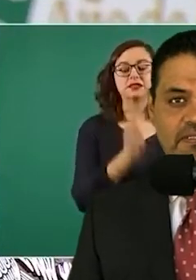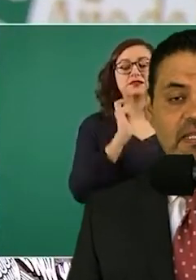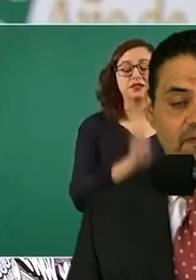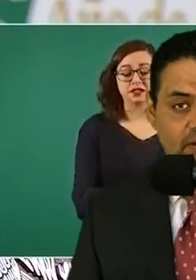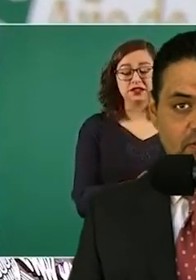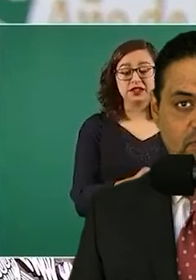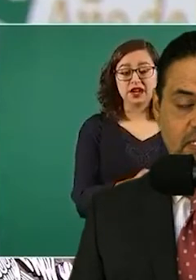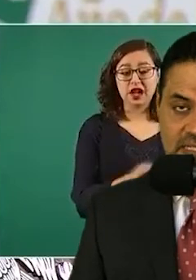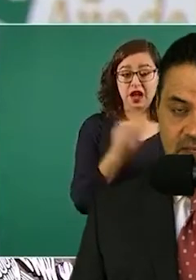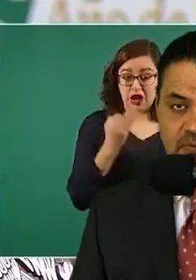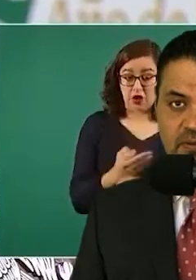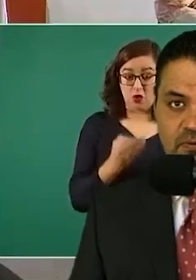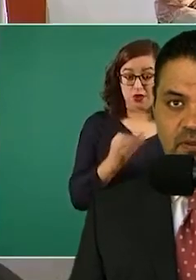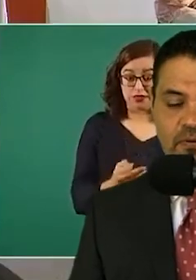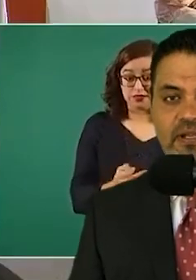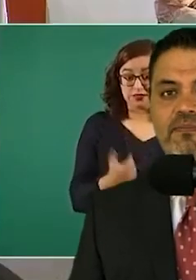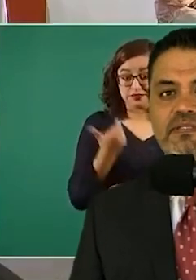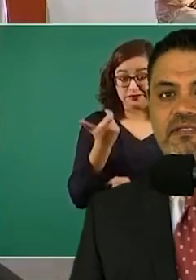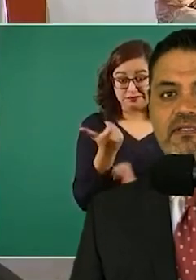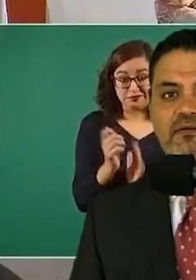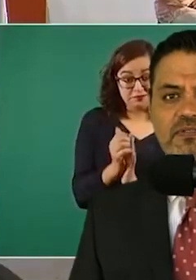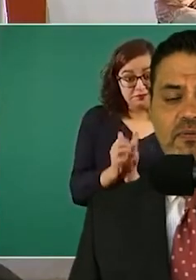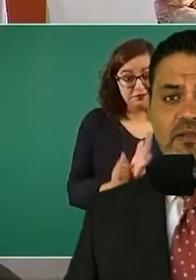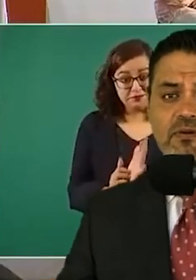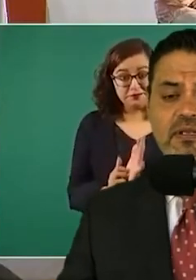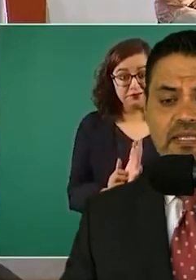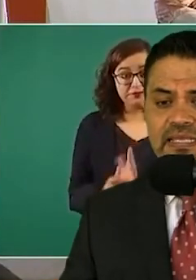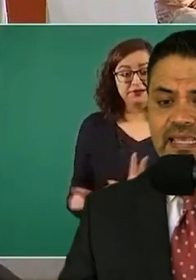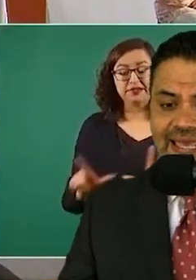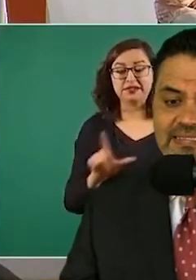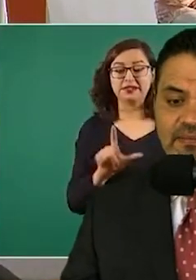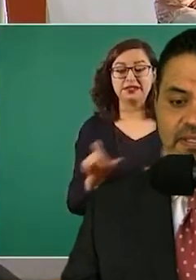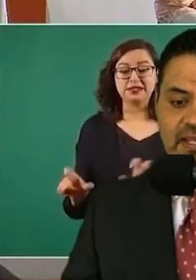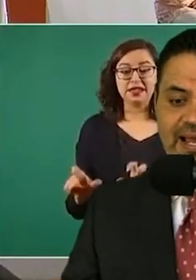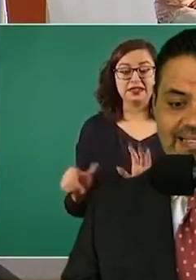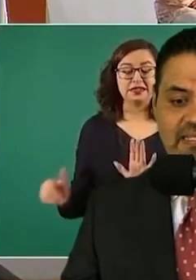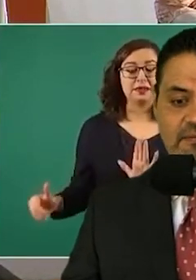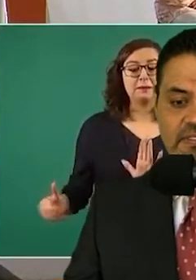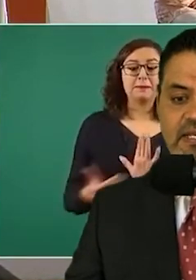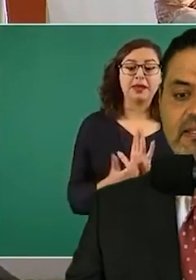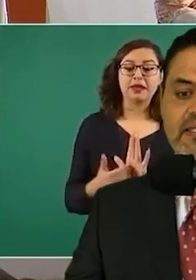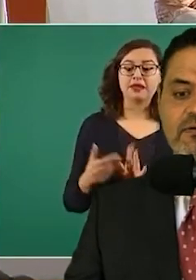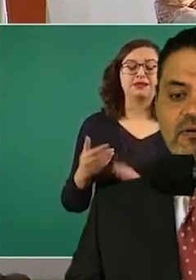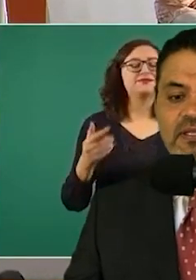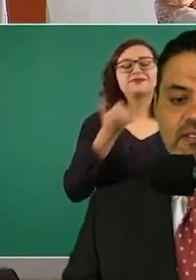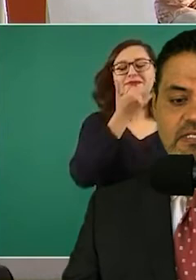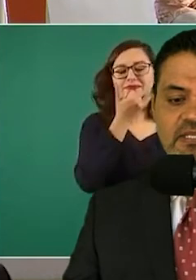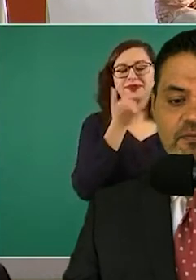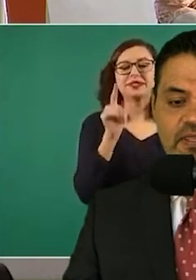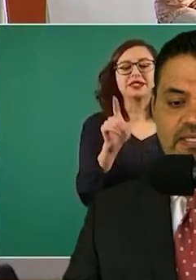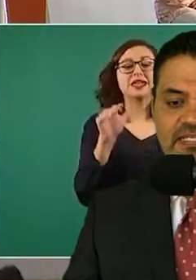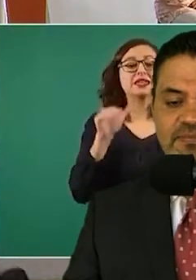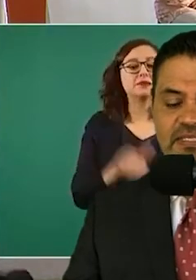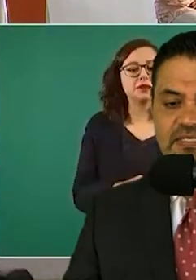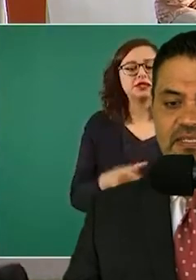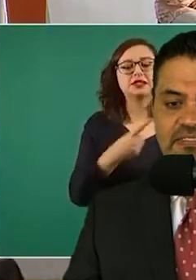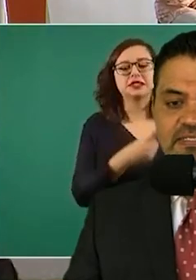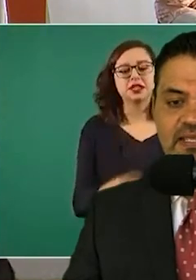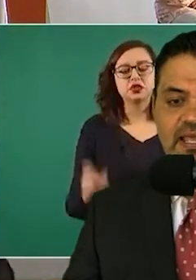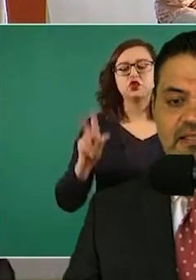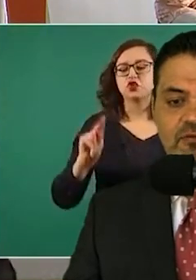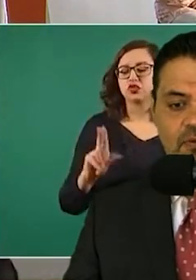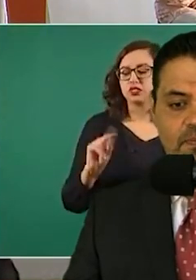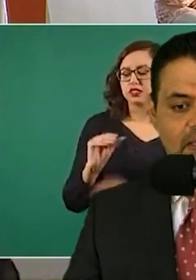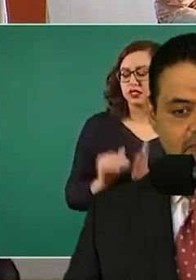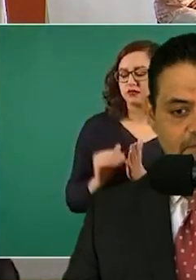de papitas y refrescos. Es el ejemplo que volvió a poner el presidente López Obrador esta mañana. Así deben ser, dijo distribuidas las medicinas